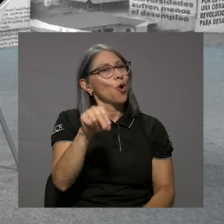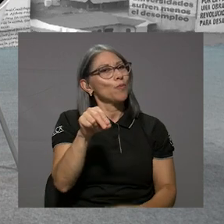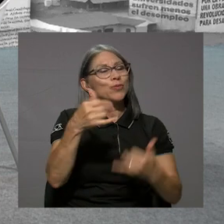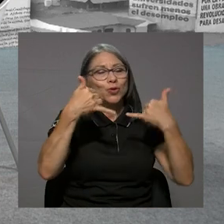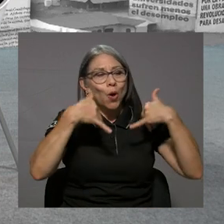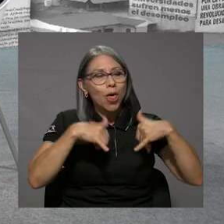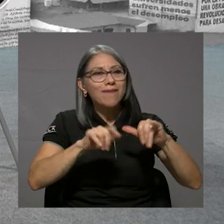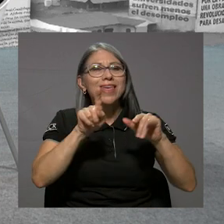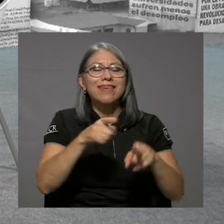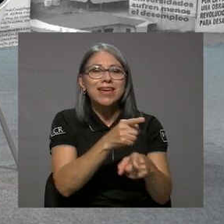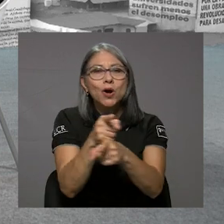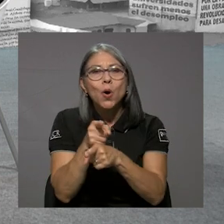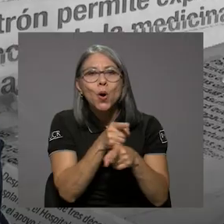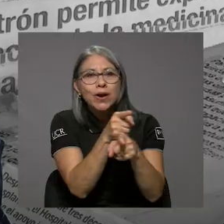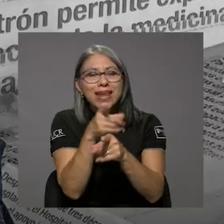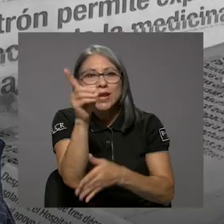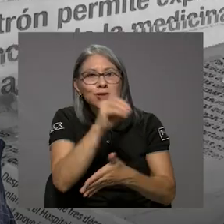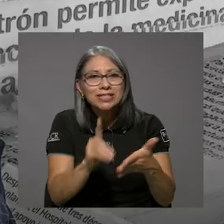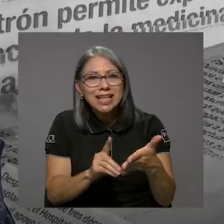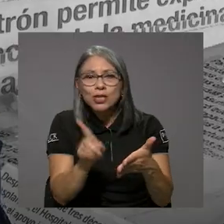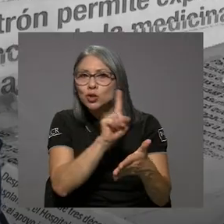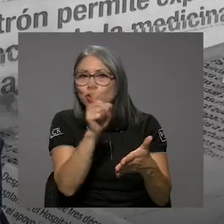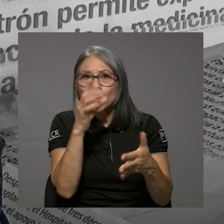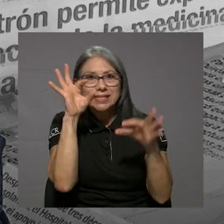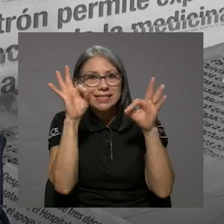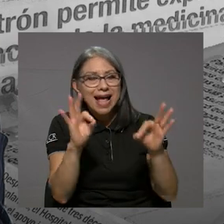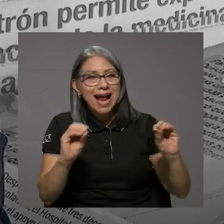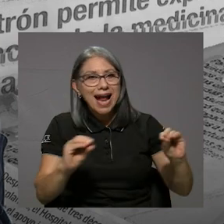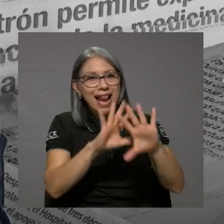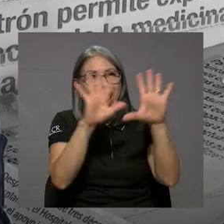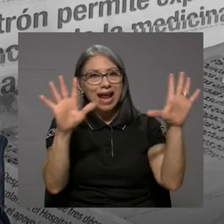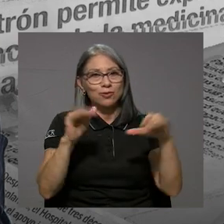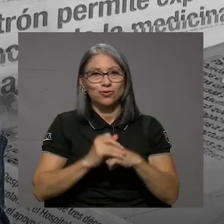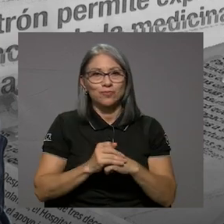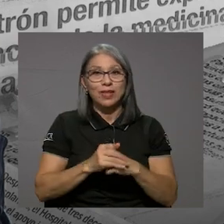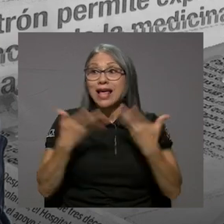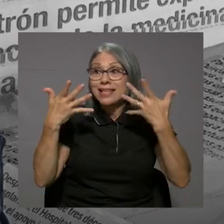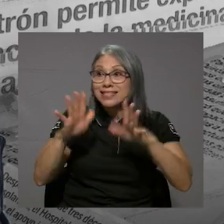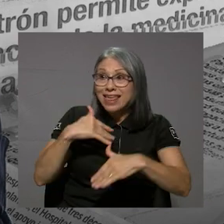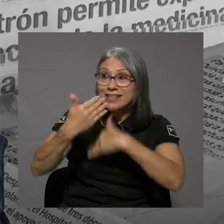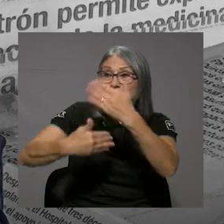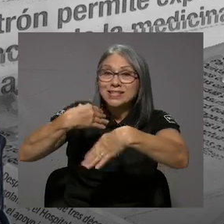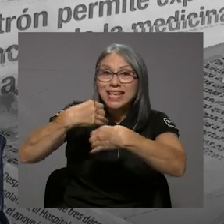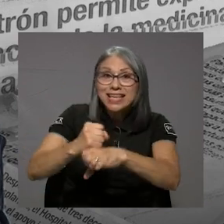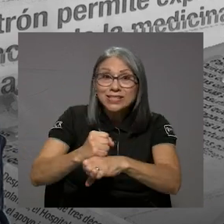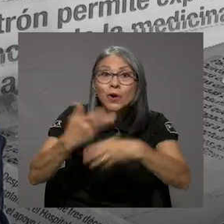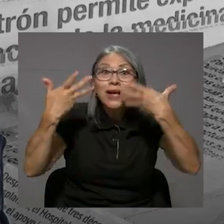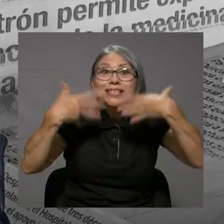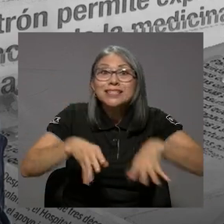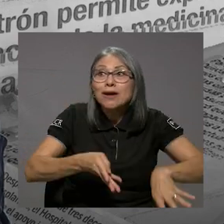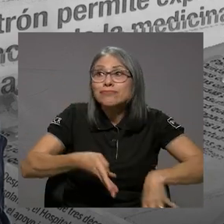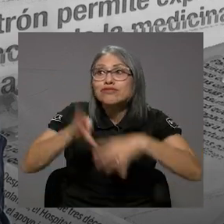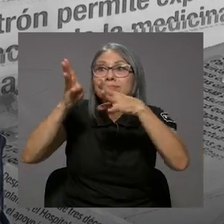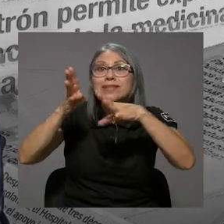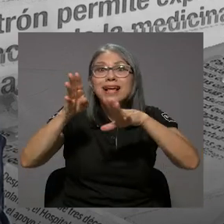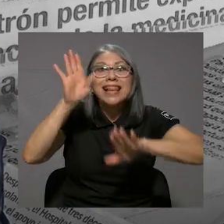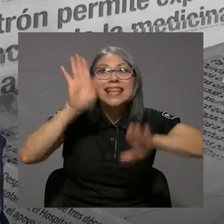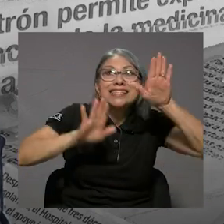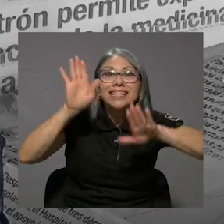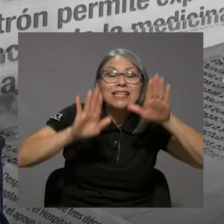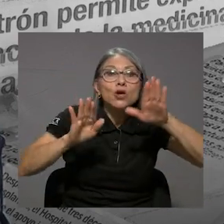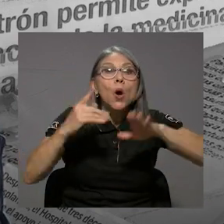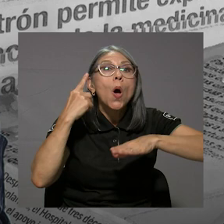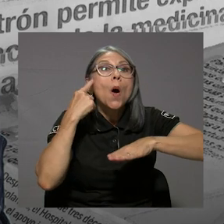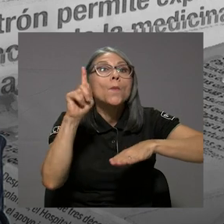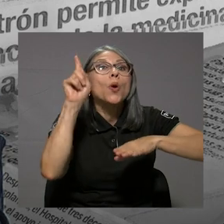hay que corregir todavía mal los diseños porque no están claros. Se hizo y se sacó la licitación y por un tema